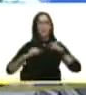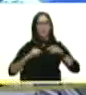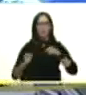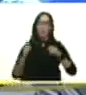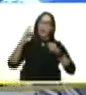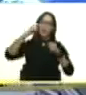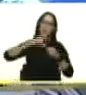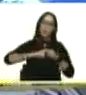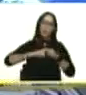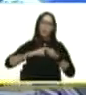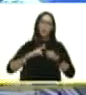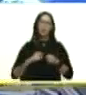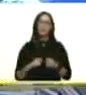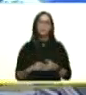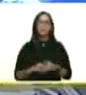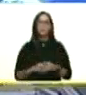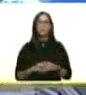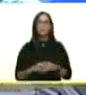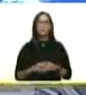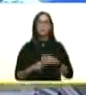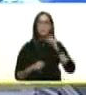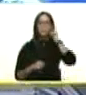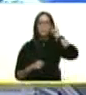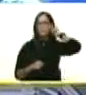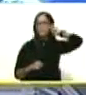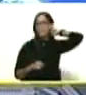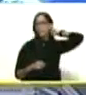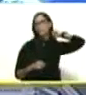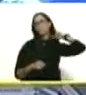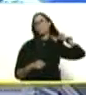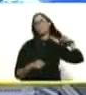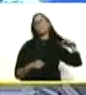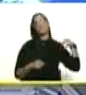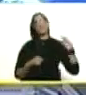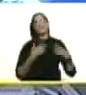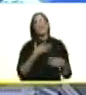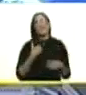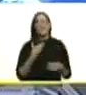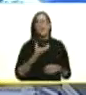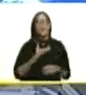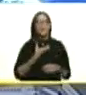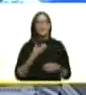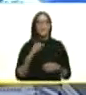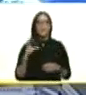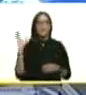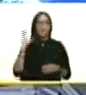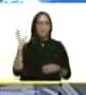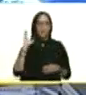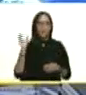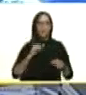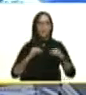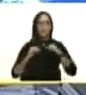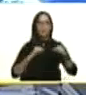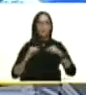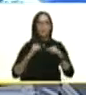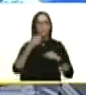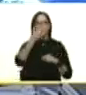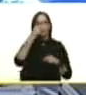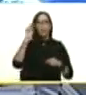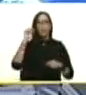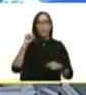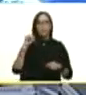yo quisiera que la alcaldesa de caracas que ha estado coordinando con aún fernández